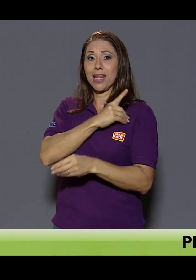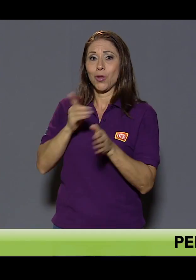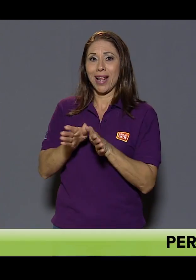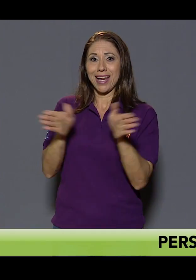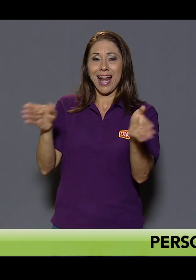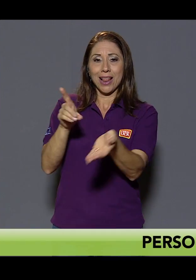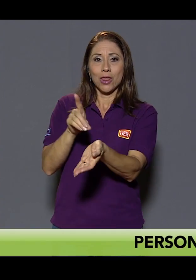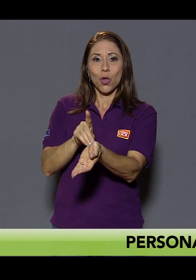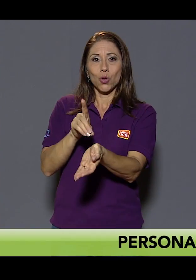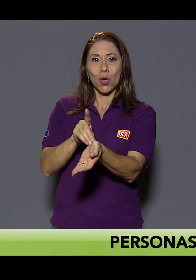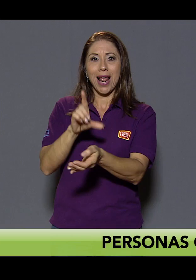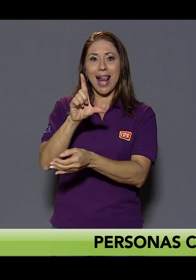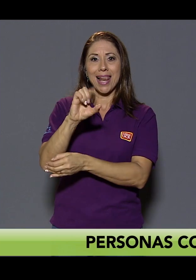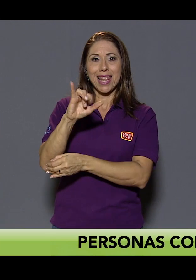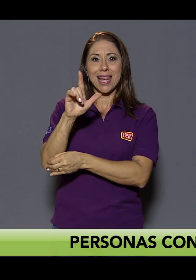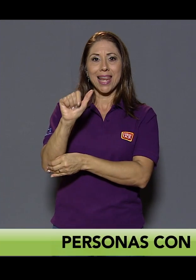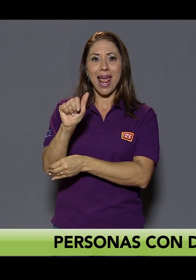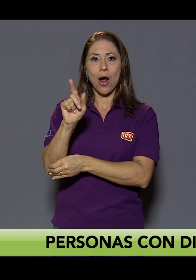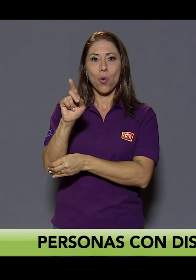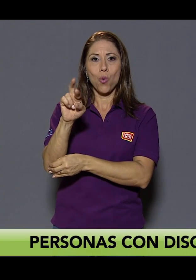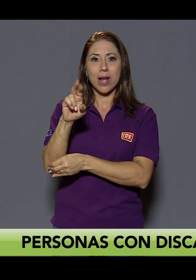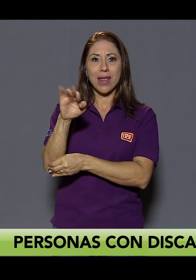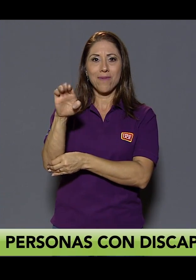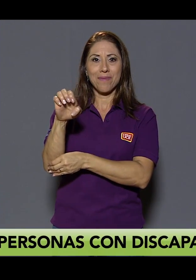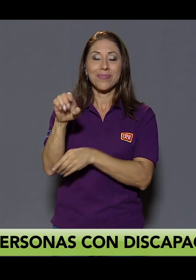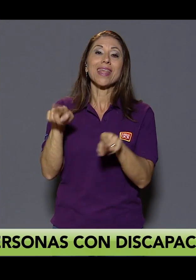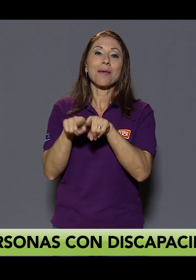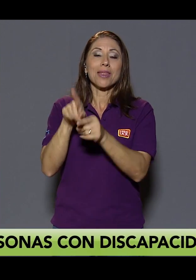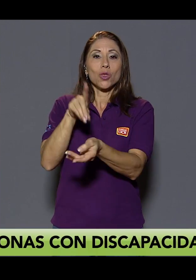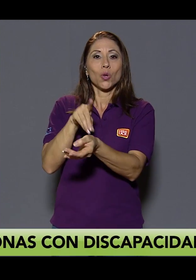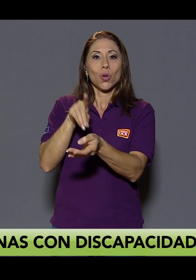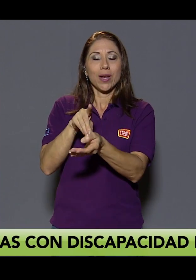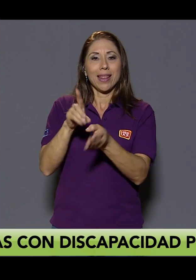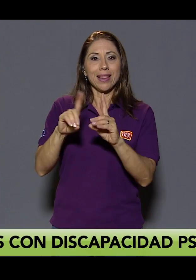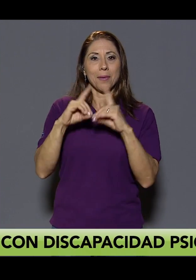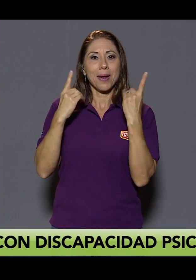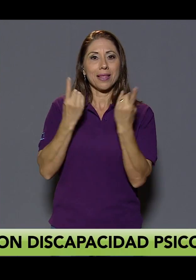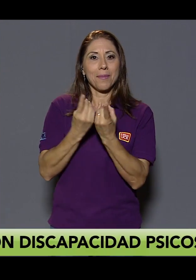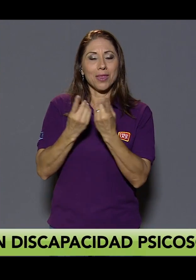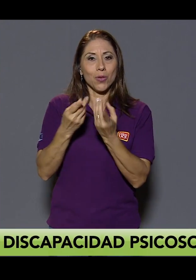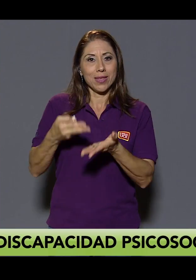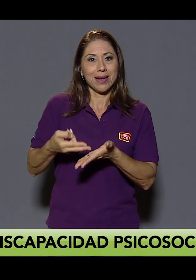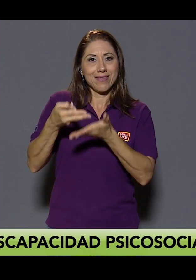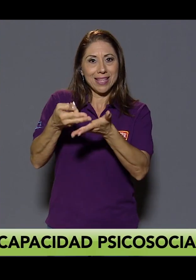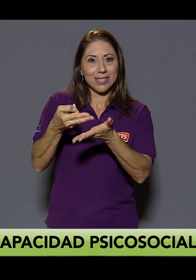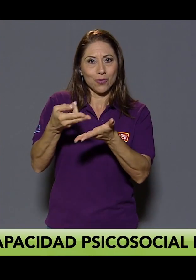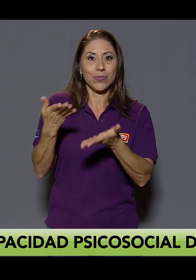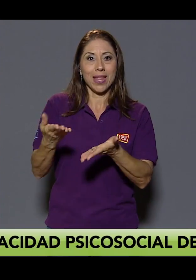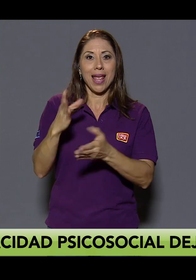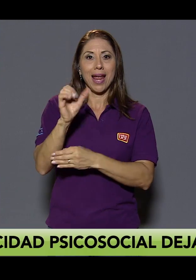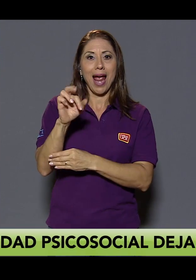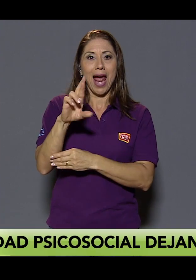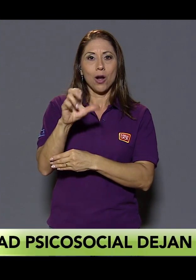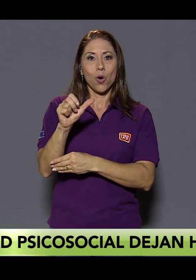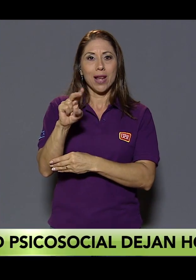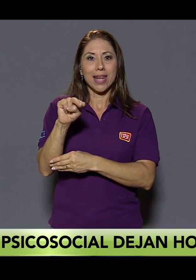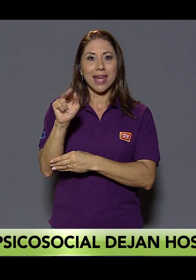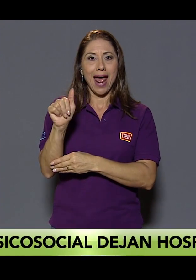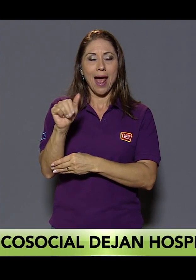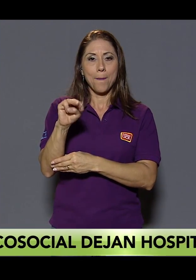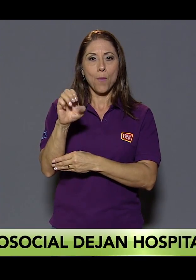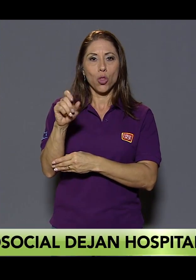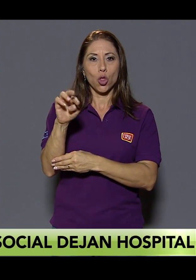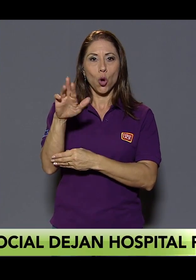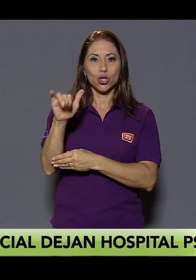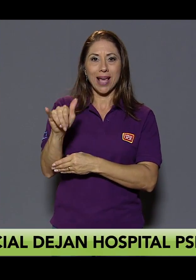general de este hospital, la doctora Lilia Uribe, y la doctora del Departamento de Rehabilitación, del Servicio de Rehabilitación de este hospital, Carolina Montoya. Muchísimas